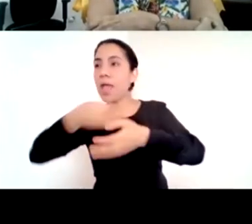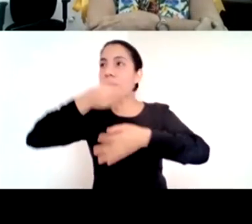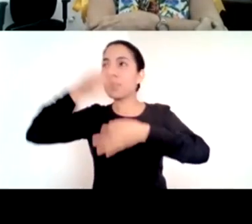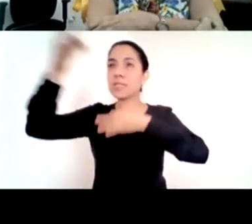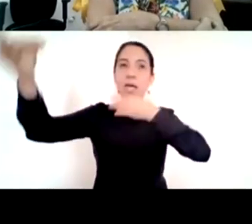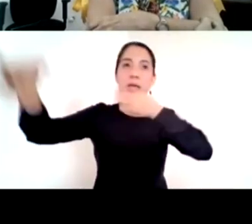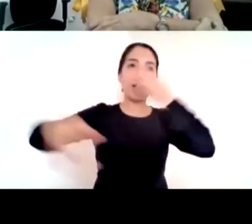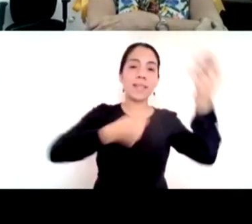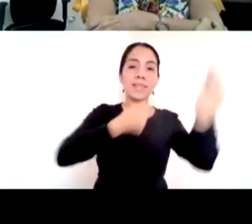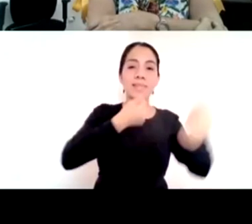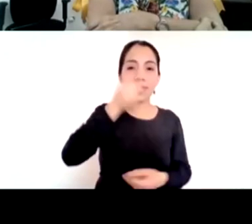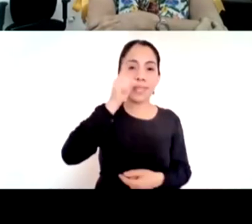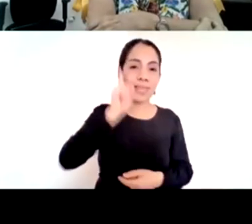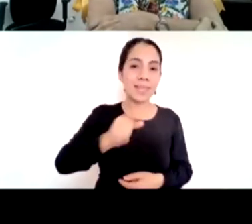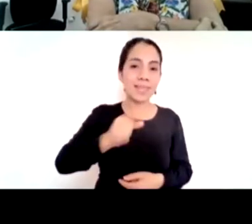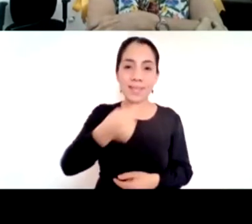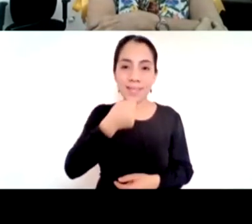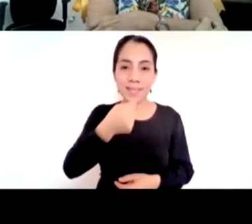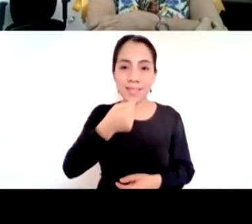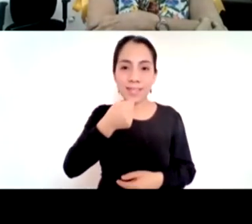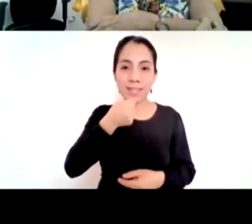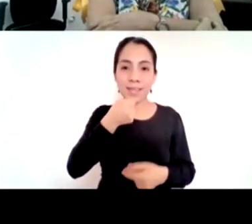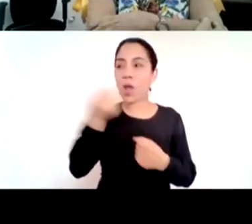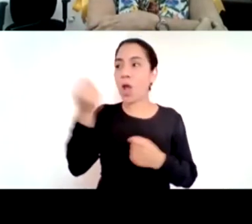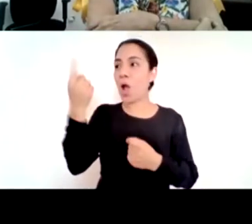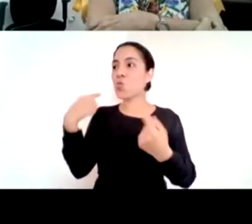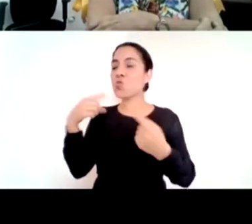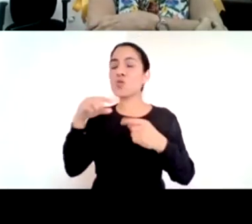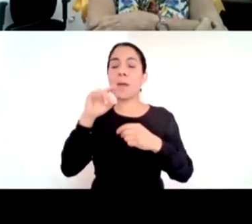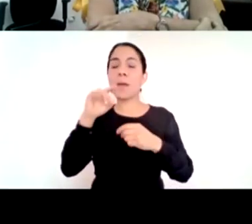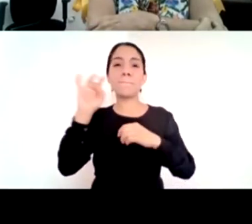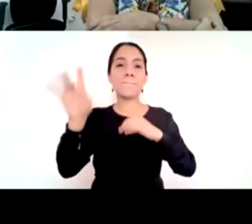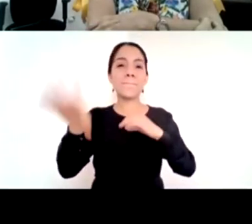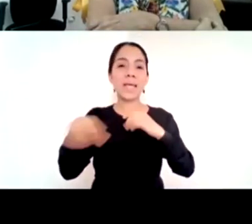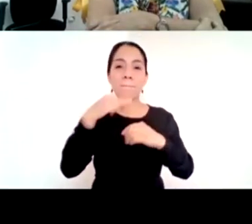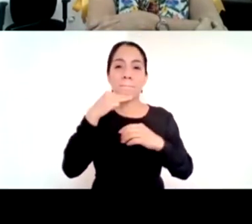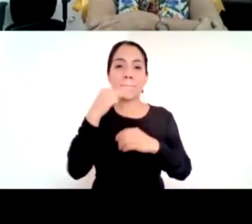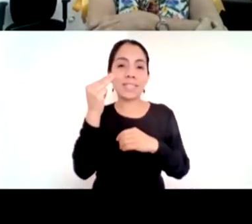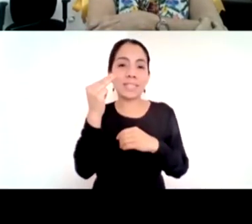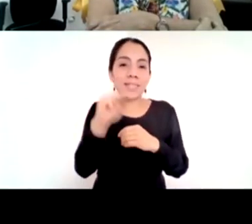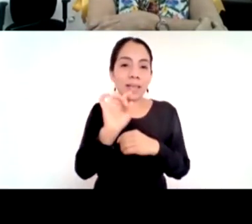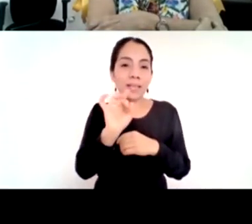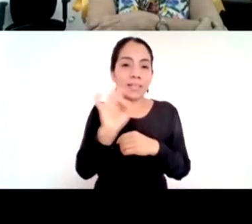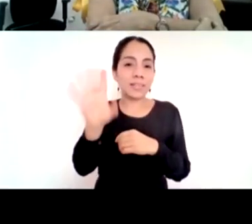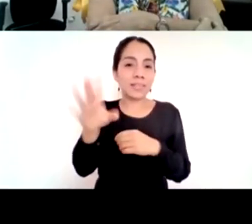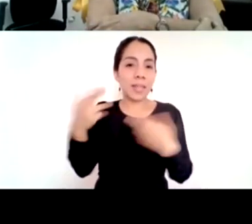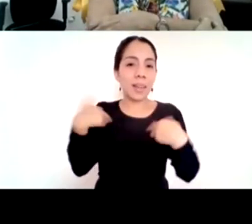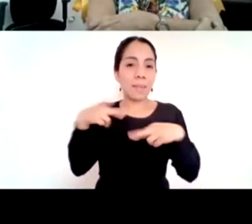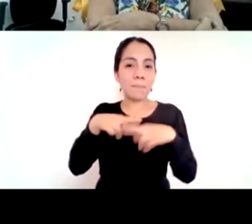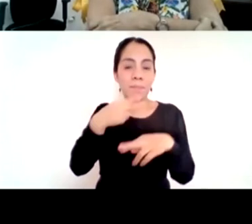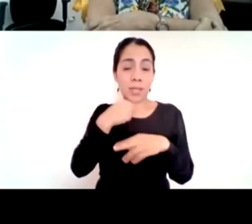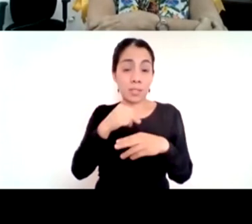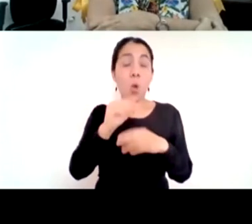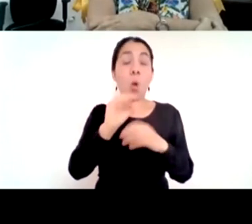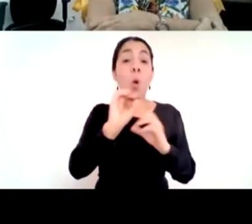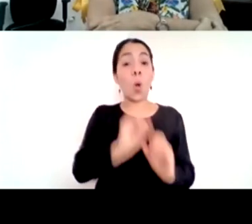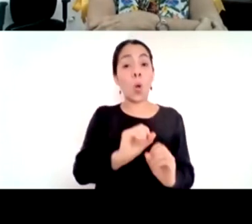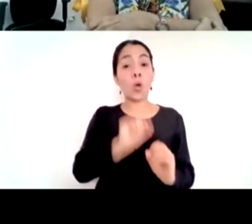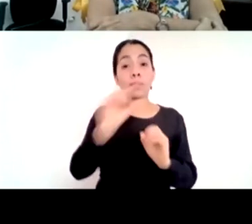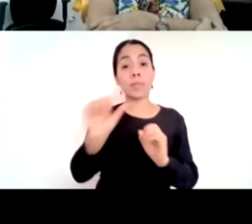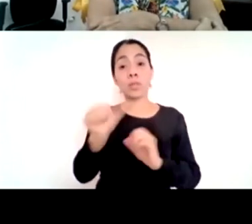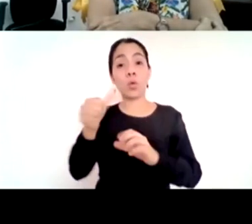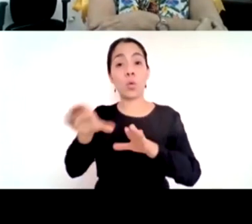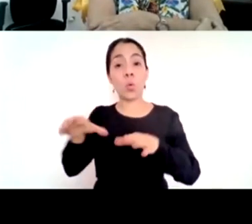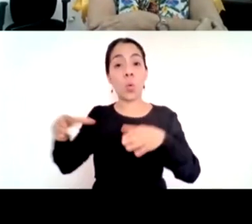los mensajes que les mandaban sus maestras y maestros en otras se usaba el transporte público para así